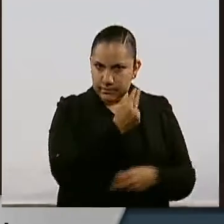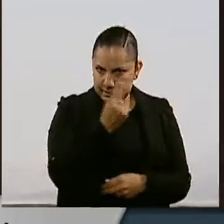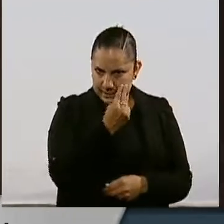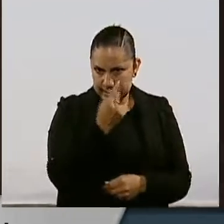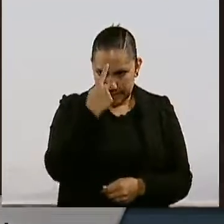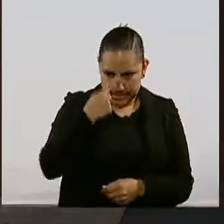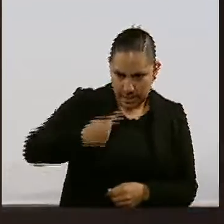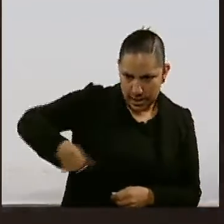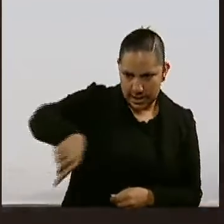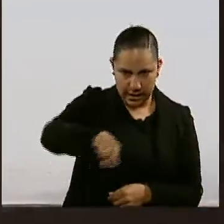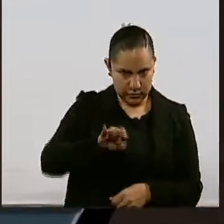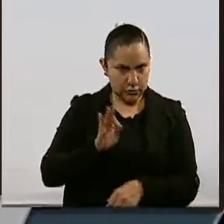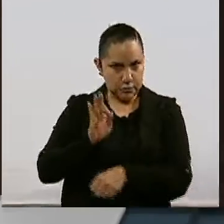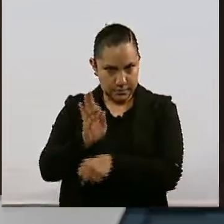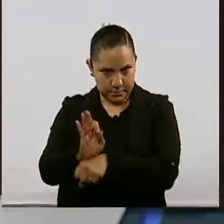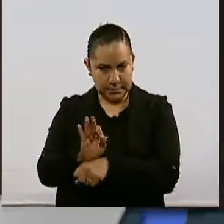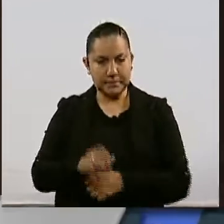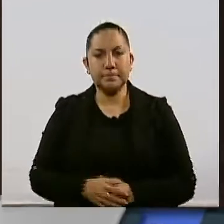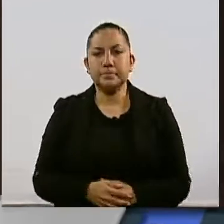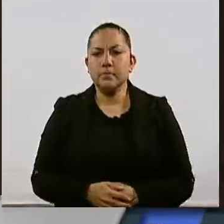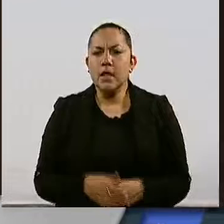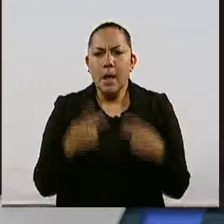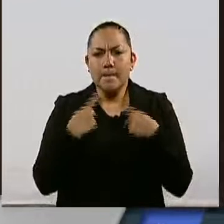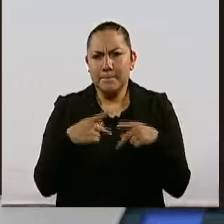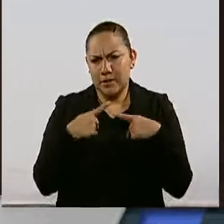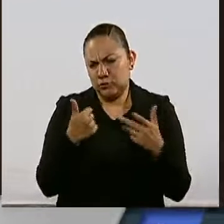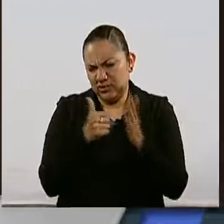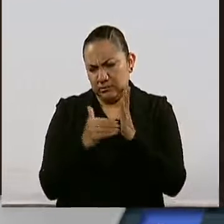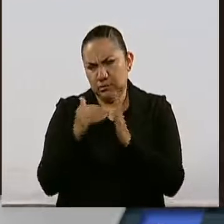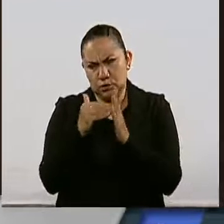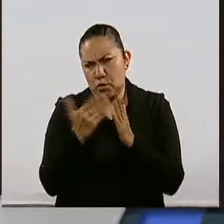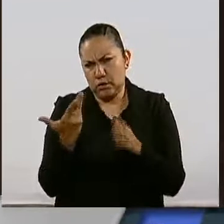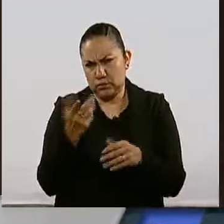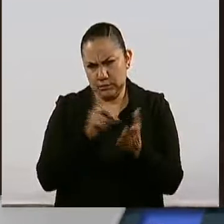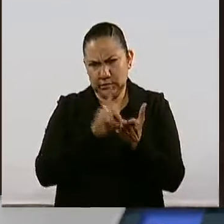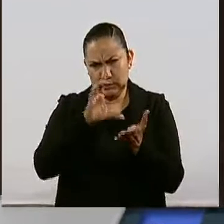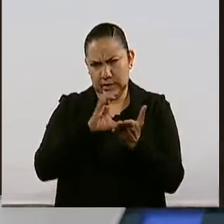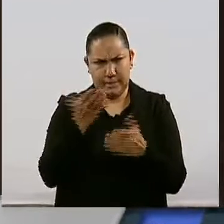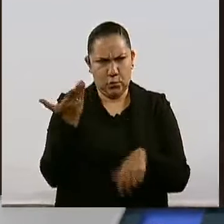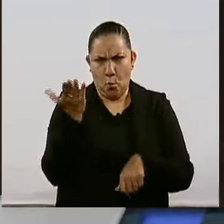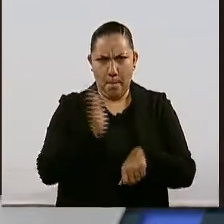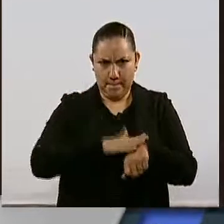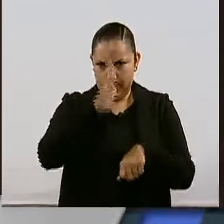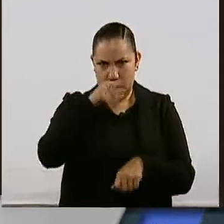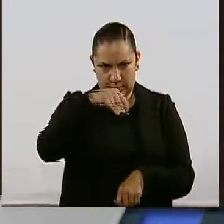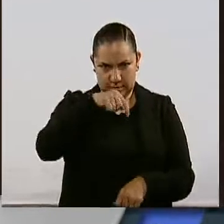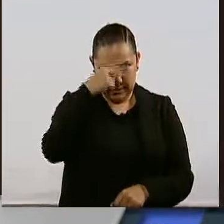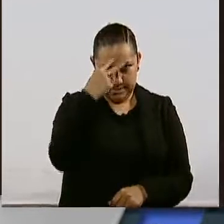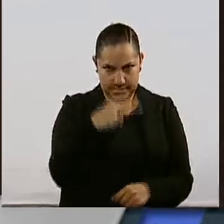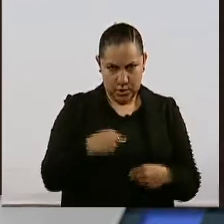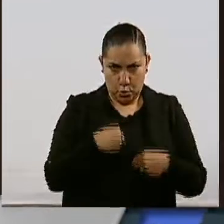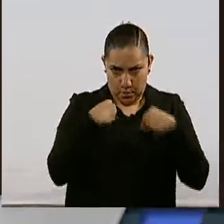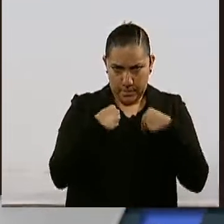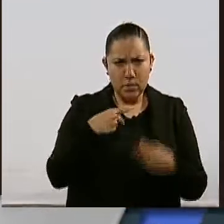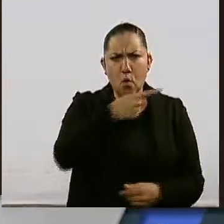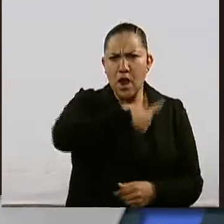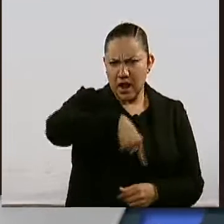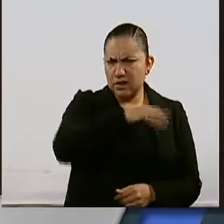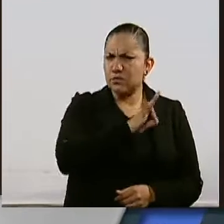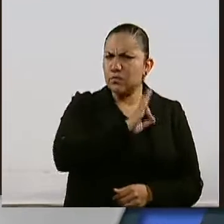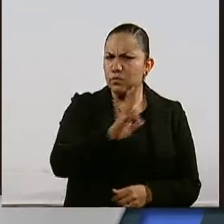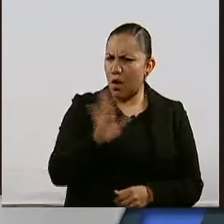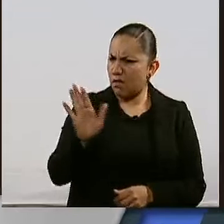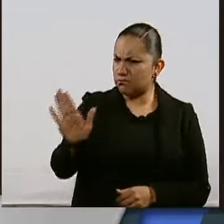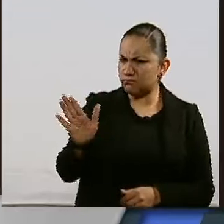de personas con discapacidad que viven en nuestro país podrán exigir un trato digno, incluyente y condiciones